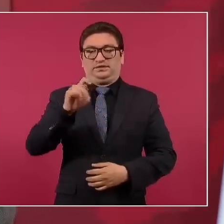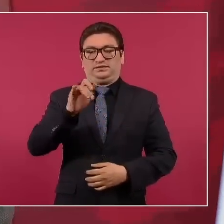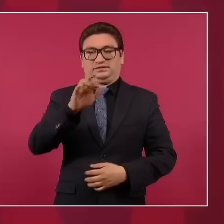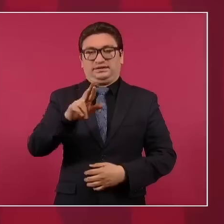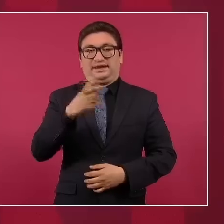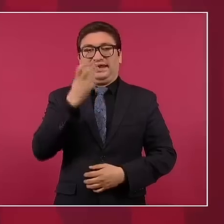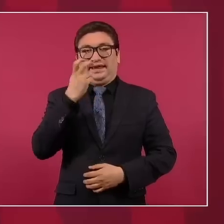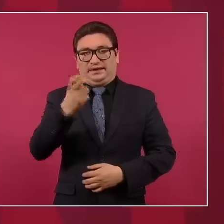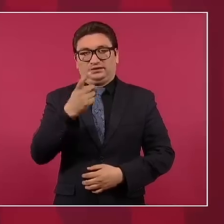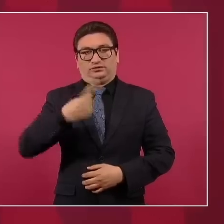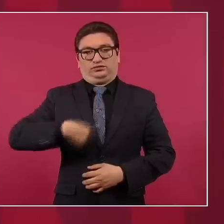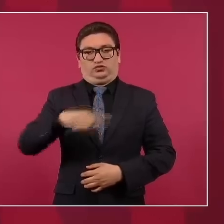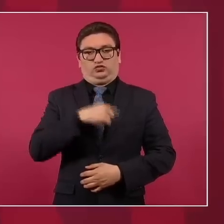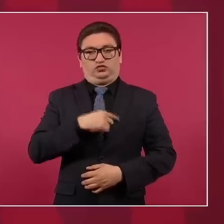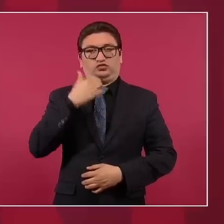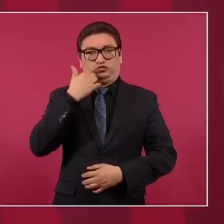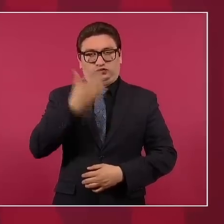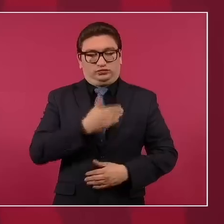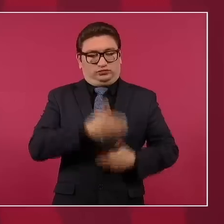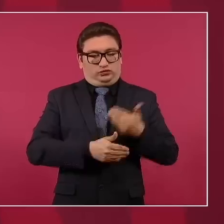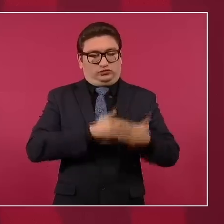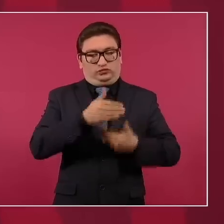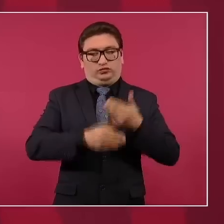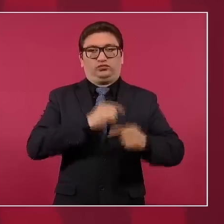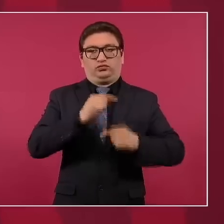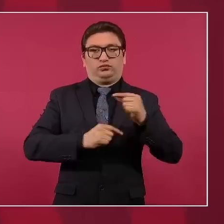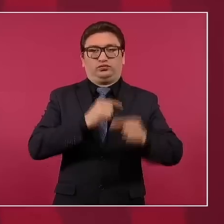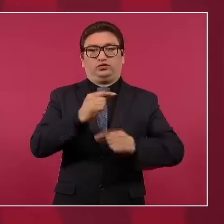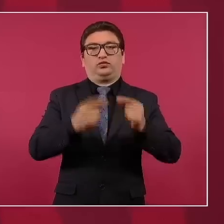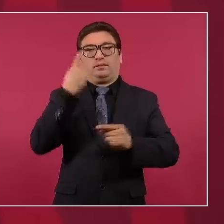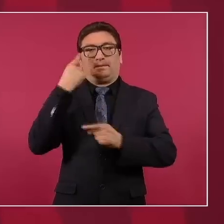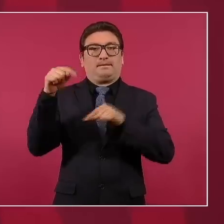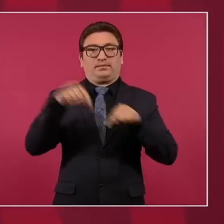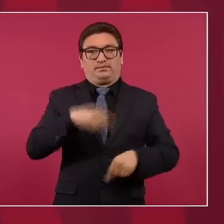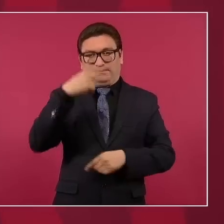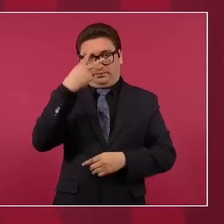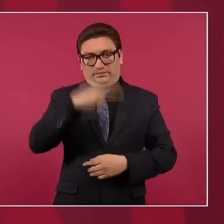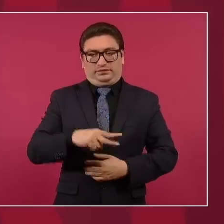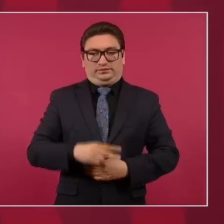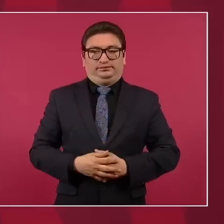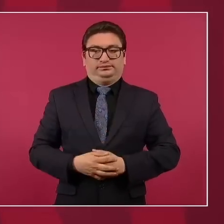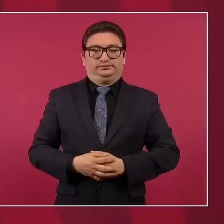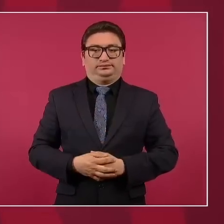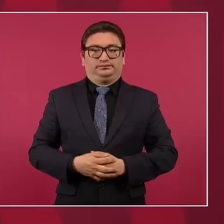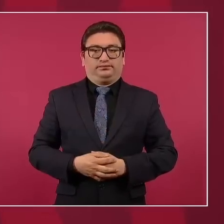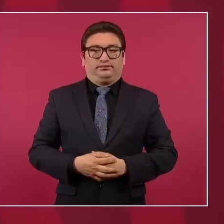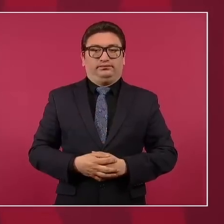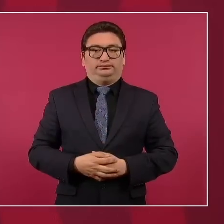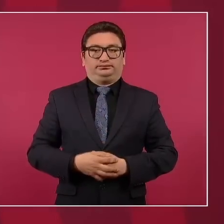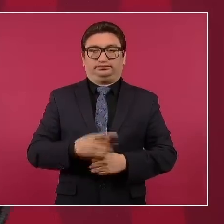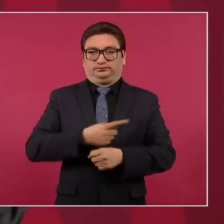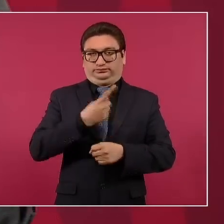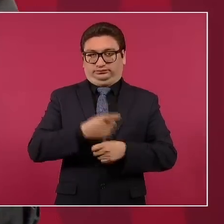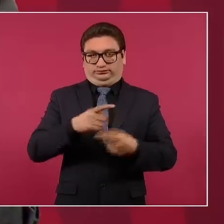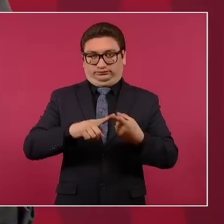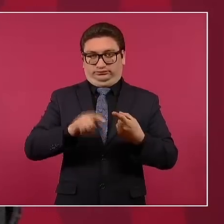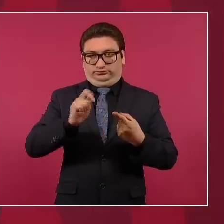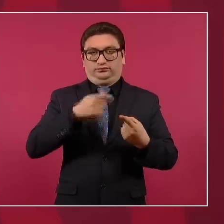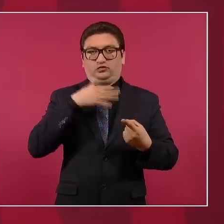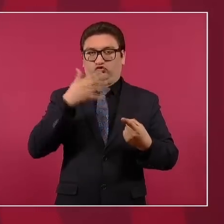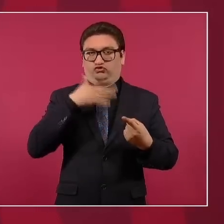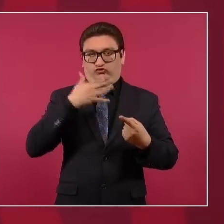vamos procurando para México. Primero, que no haya corrupción